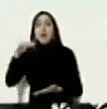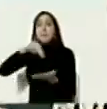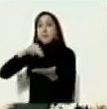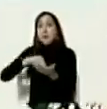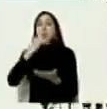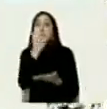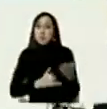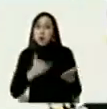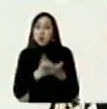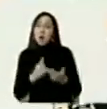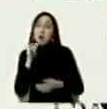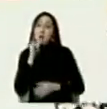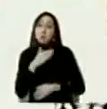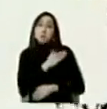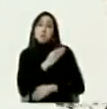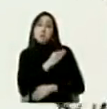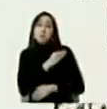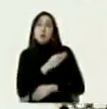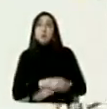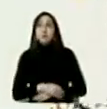es la información que tengo